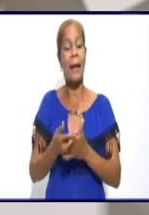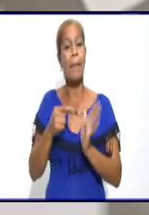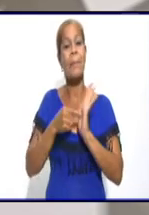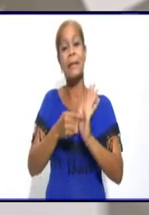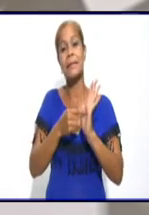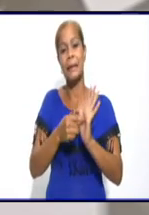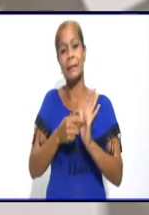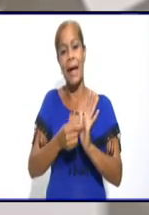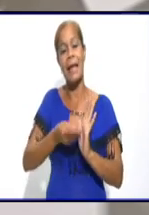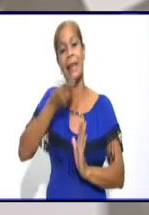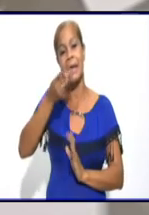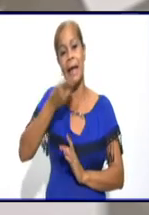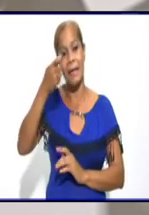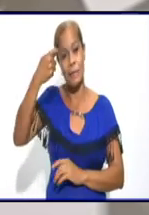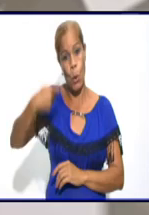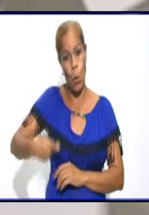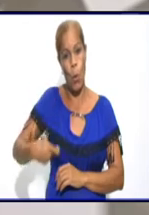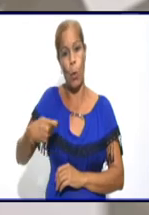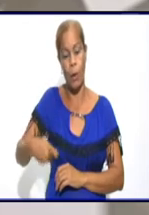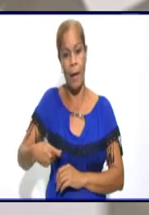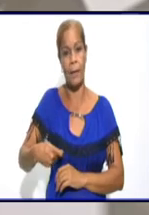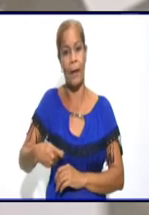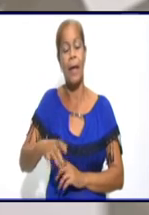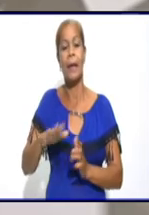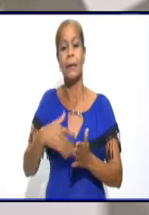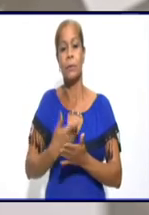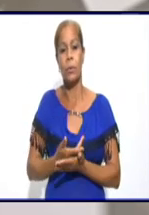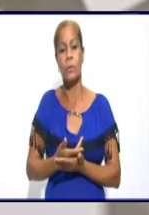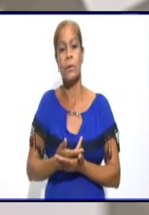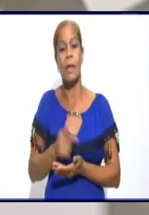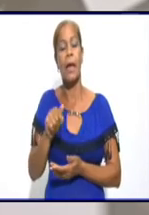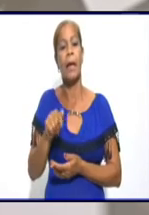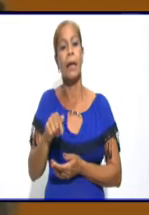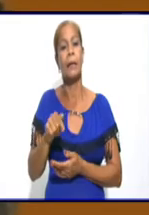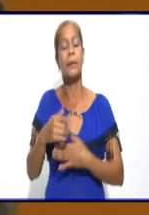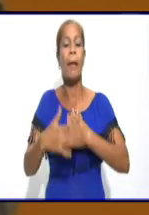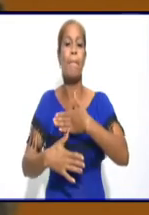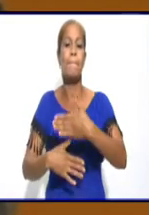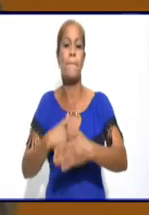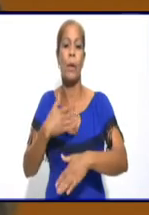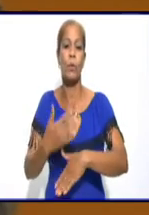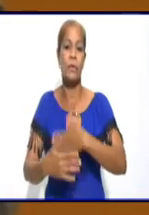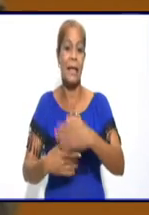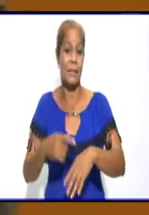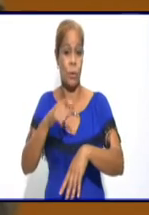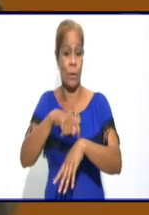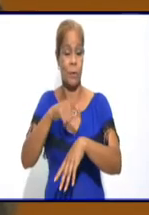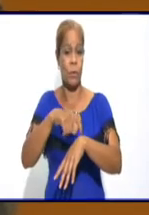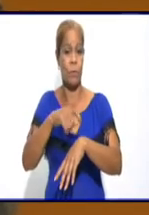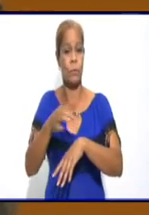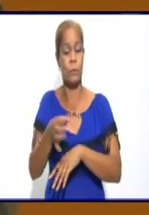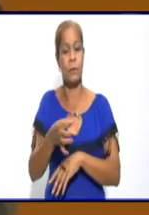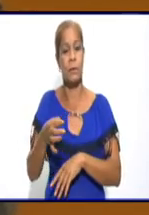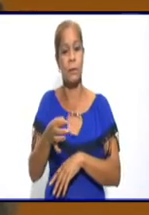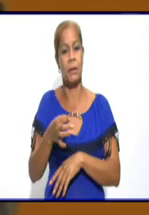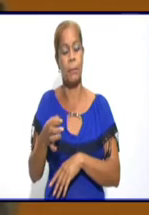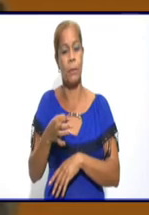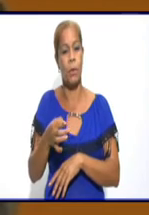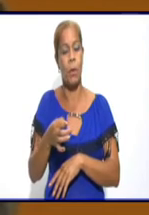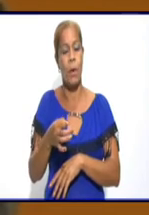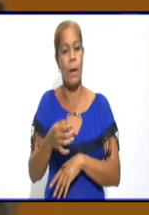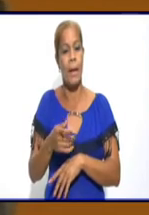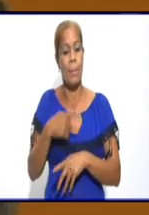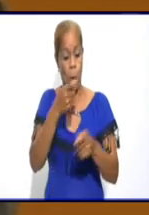un llamado a las autoridades, o sea, que son las rectoras de este proceso en estos municipios, en el sector de la agricultura,